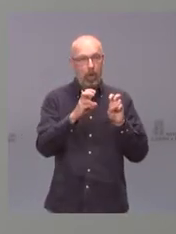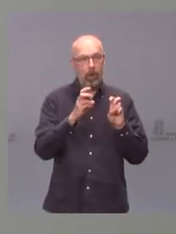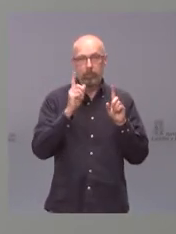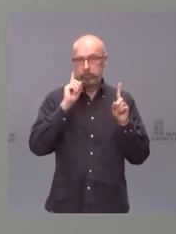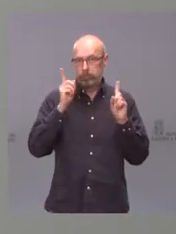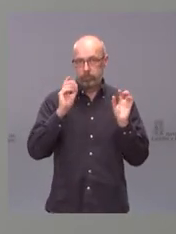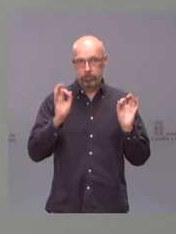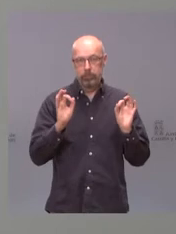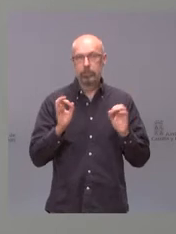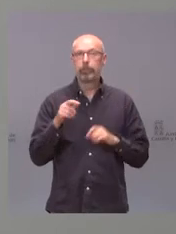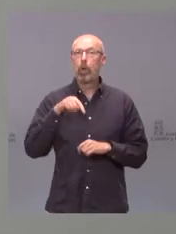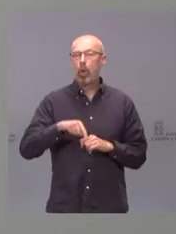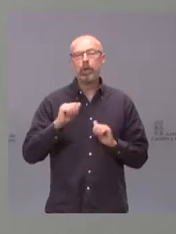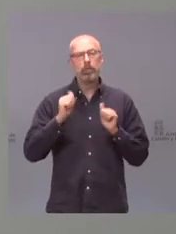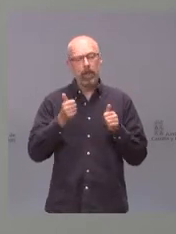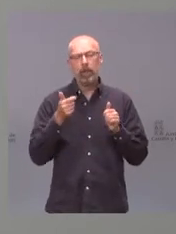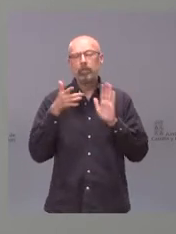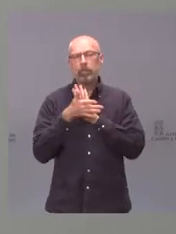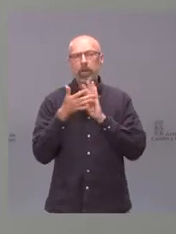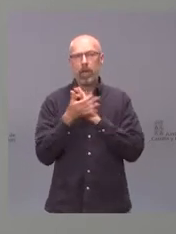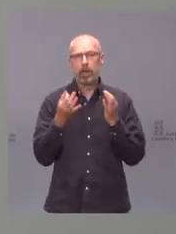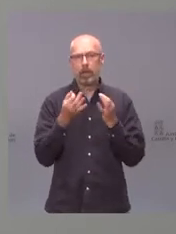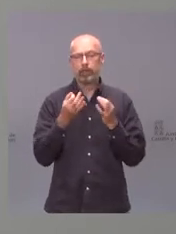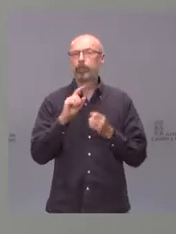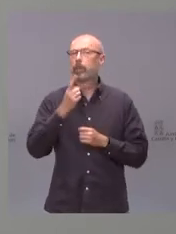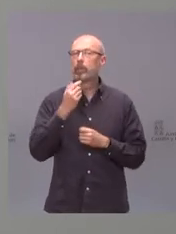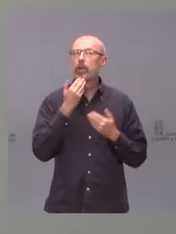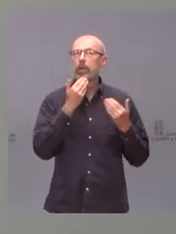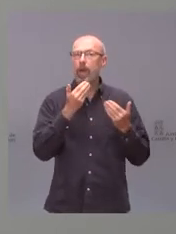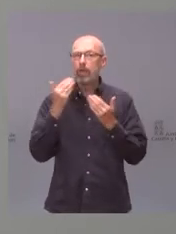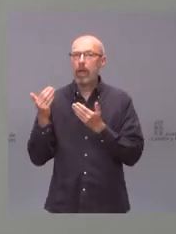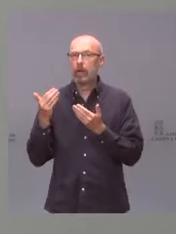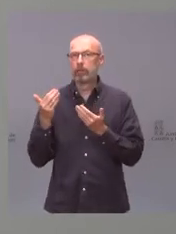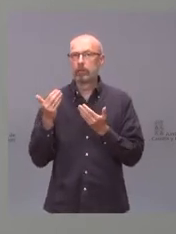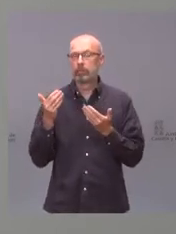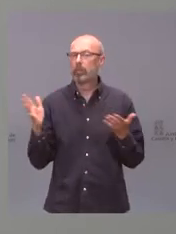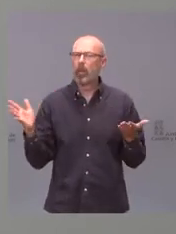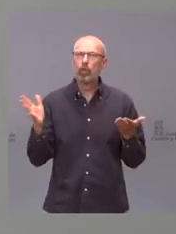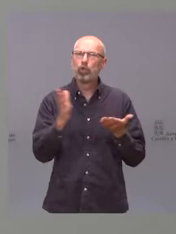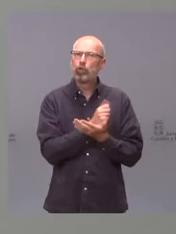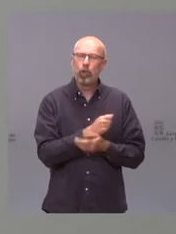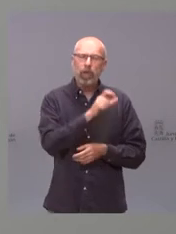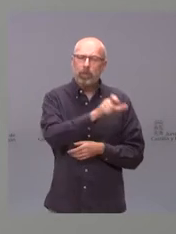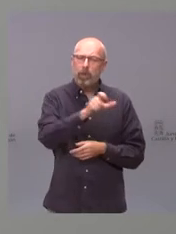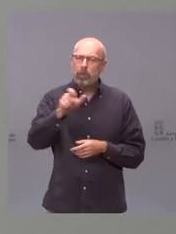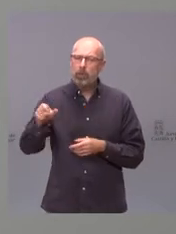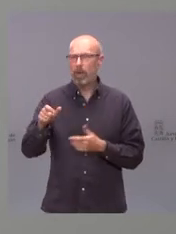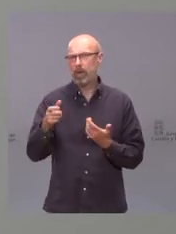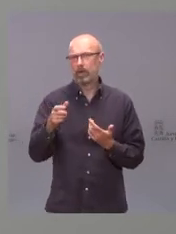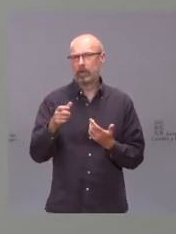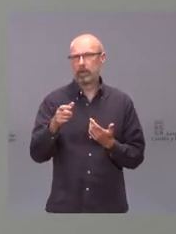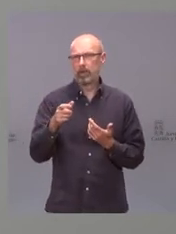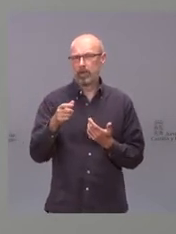comenzar mi rueda de prensa agradeciendo por una parte a todos los ciudadanos que en estos días han